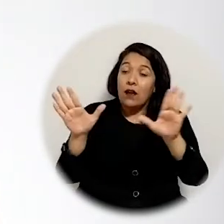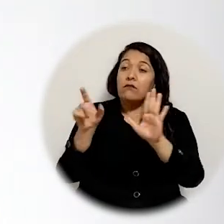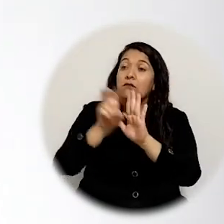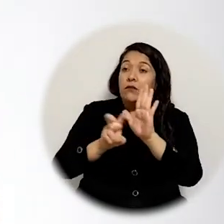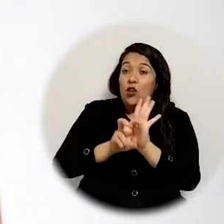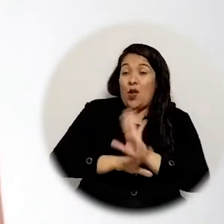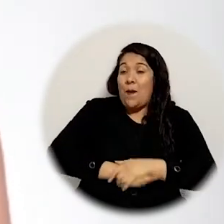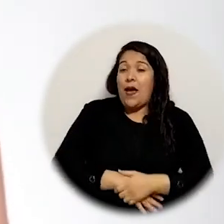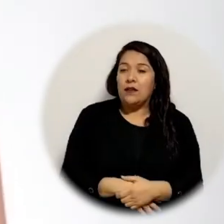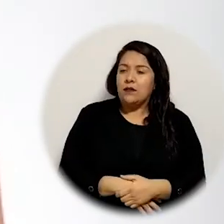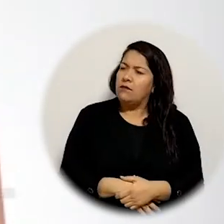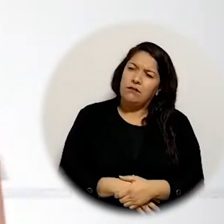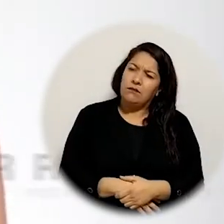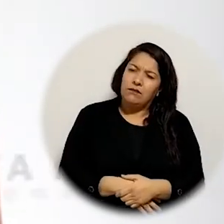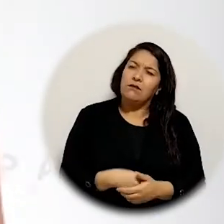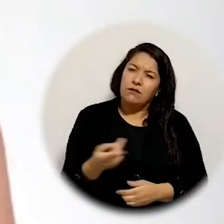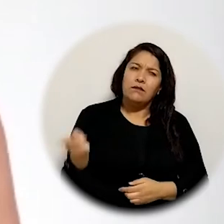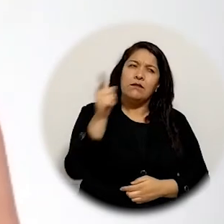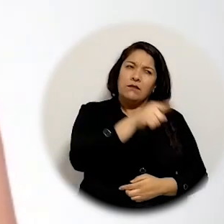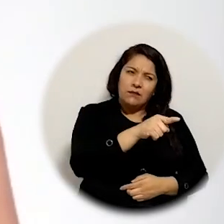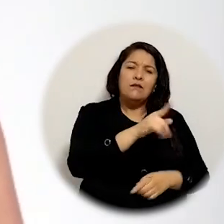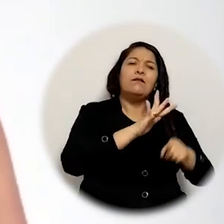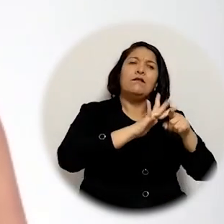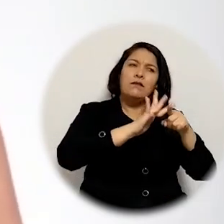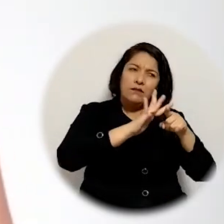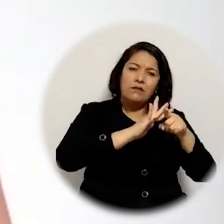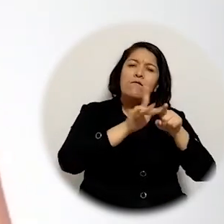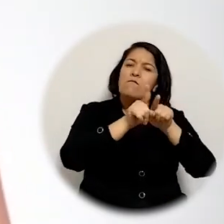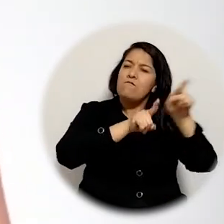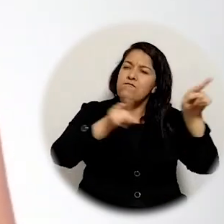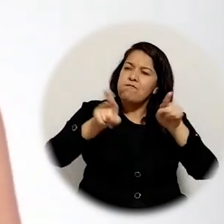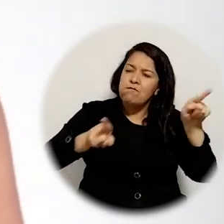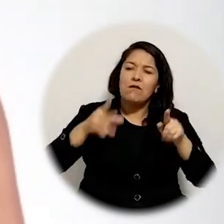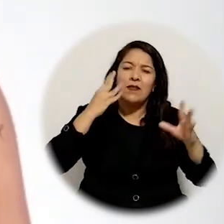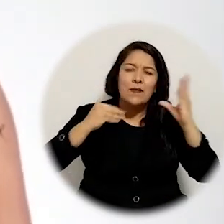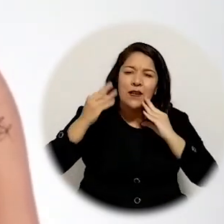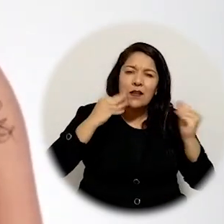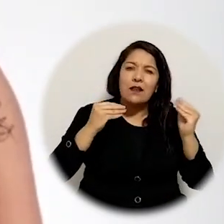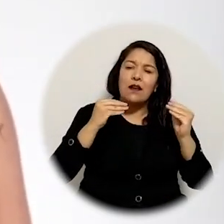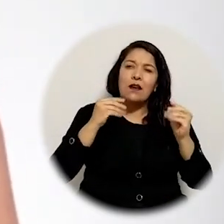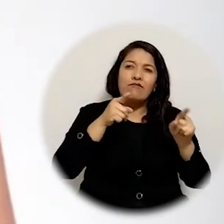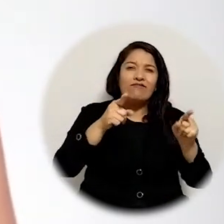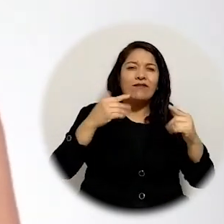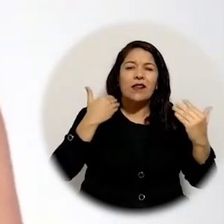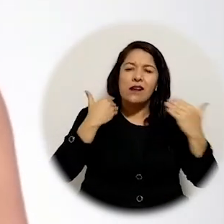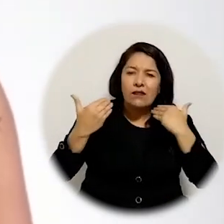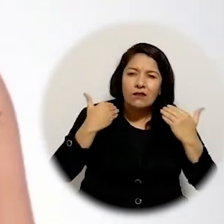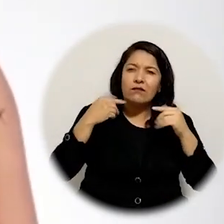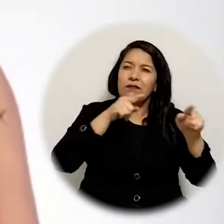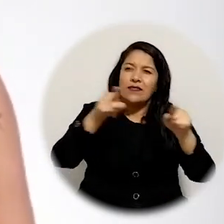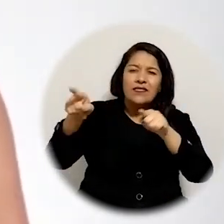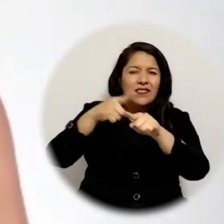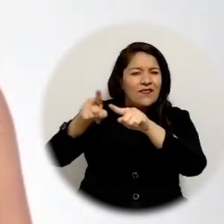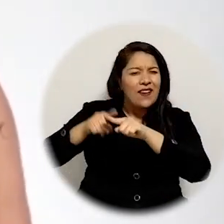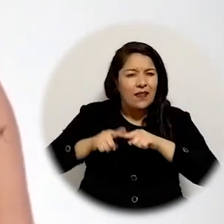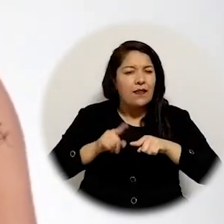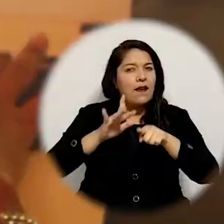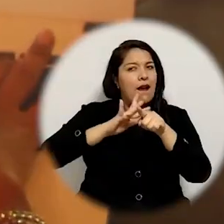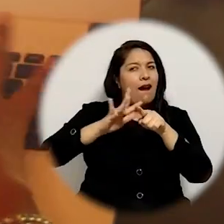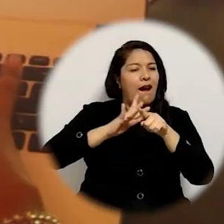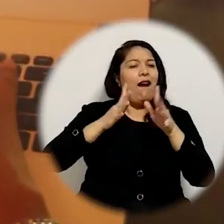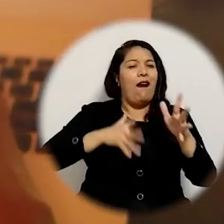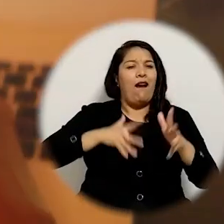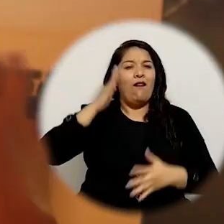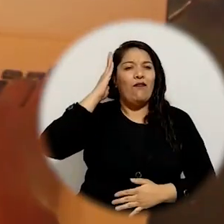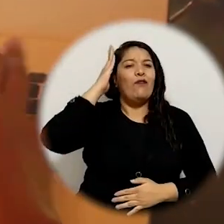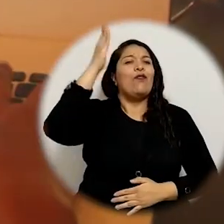clases a la práctica teniendo en cuenta las opiniones de personas que se encuentran en el campo o en el medio de